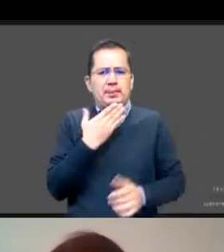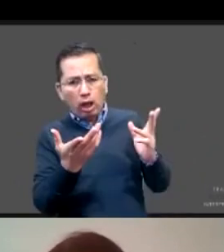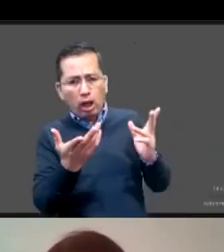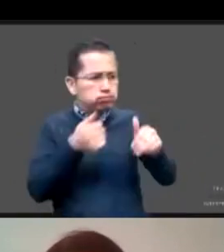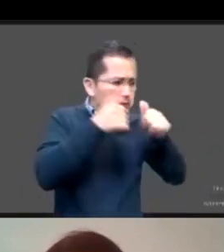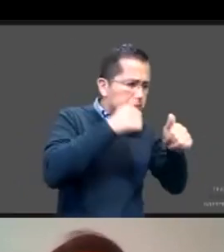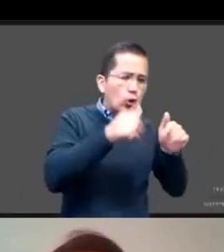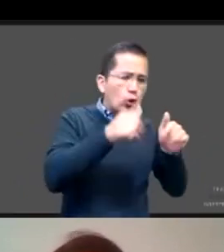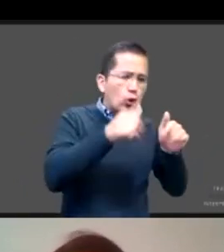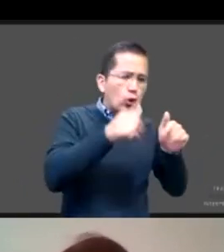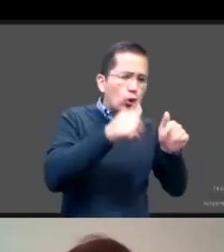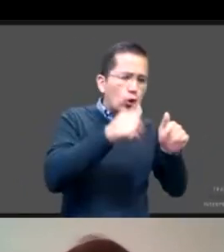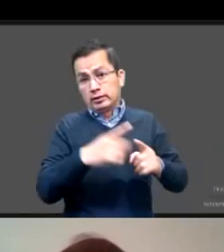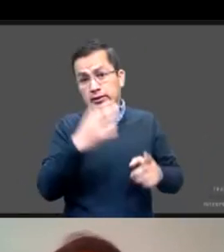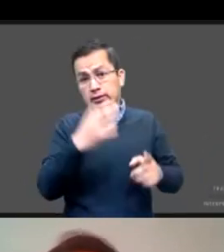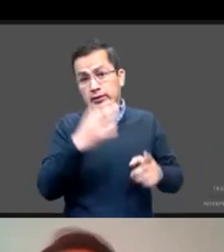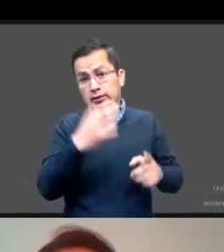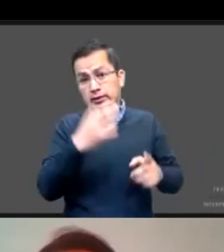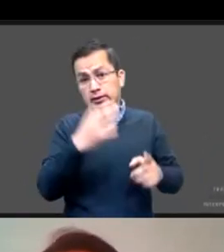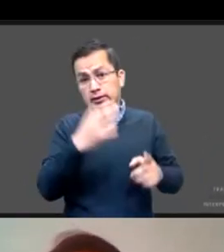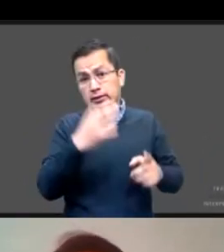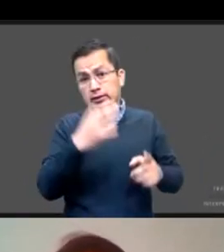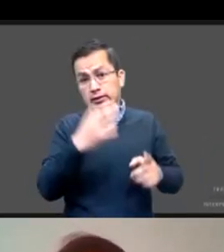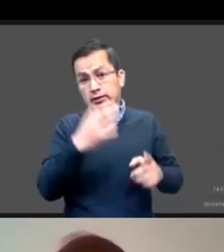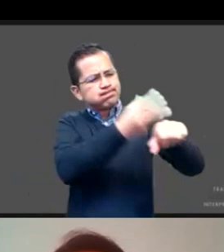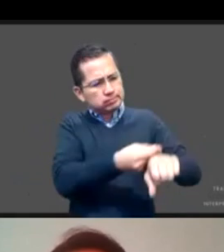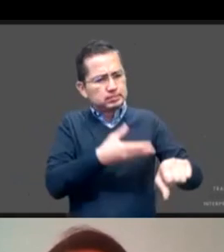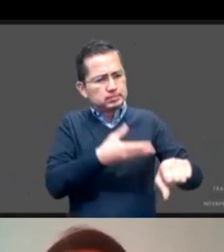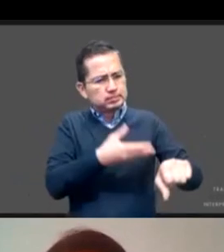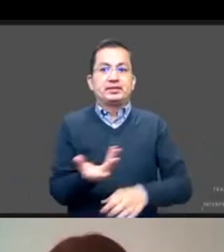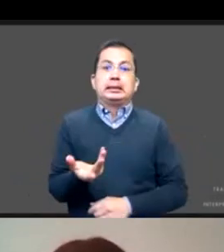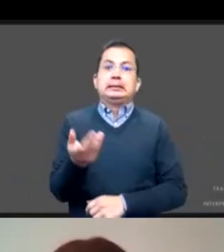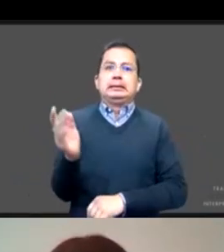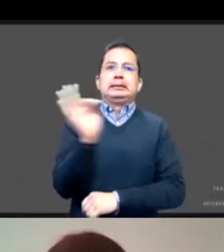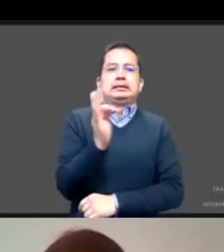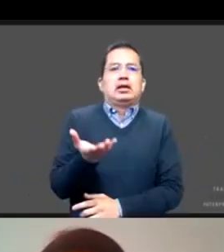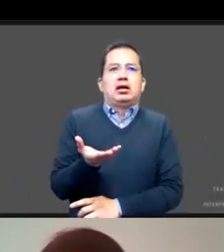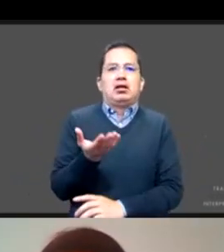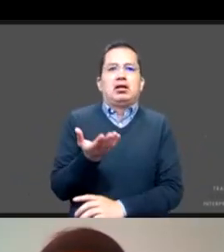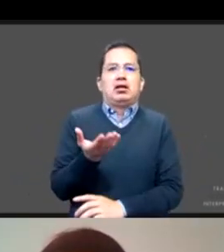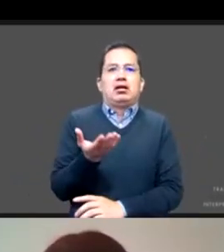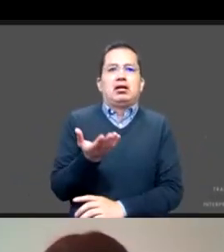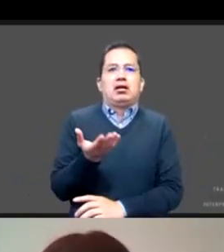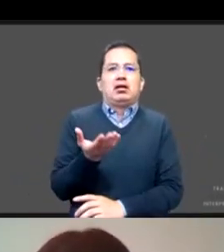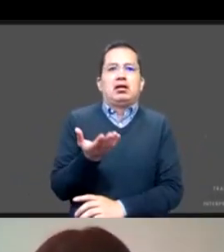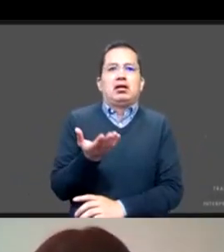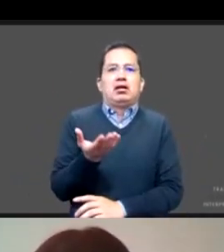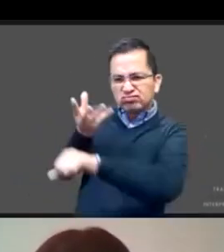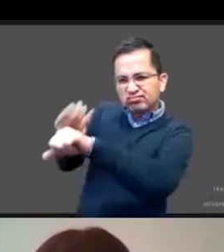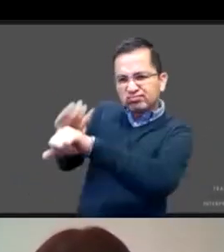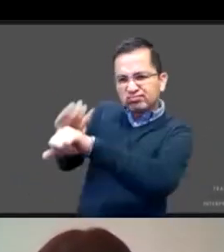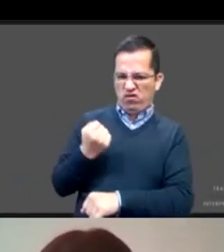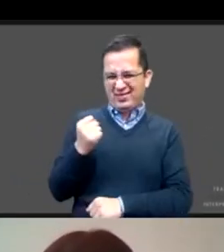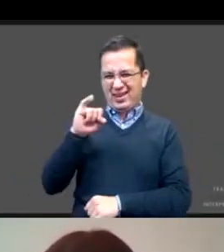esa. Quizá habría que pensar en fortalecerla, en, no sé, en darnos una nueva vista, pero ahí está. Eso por